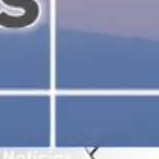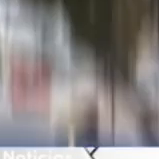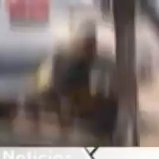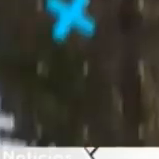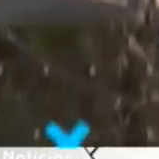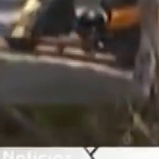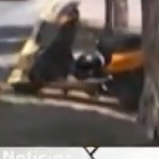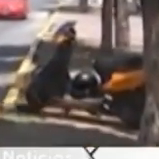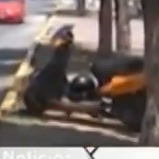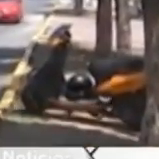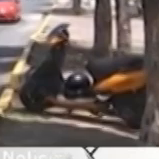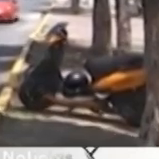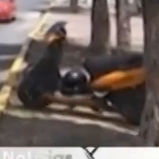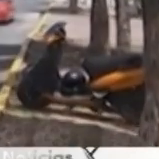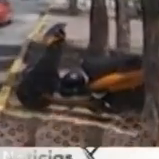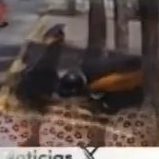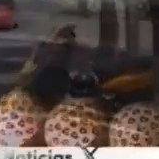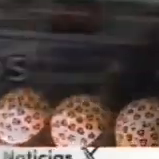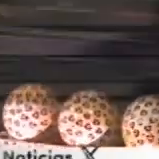Continuamos.